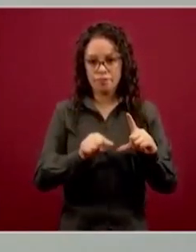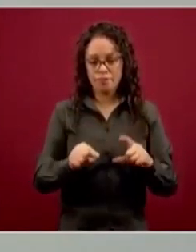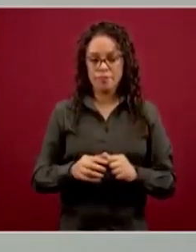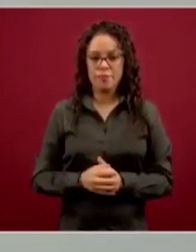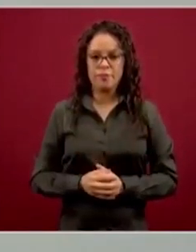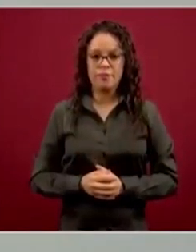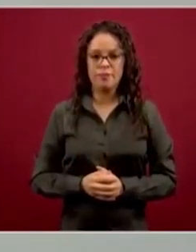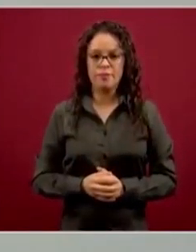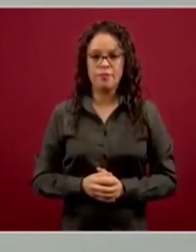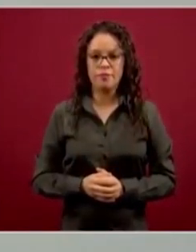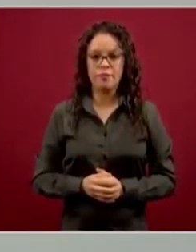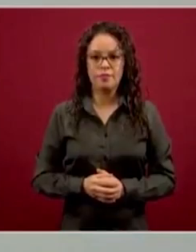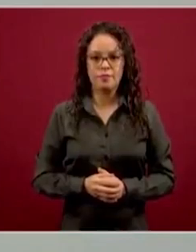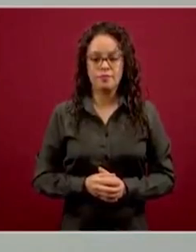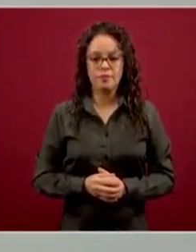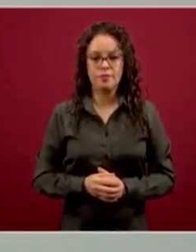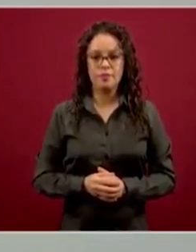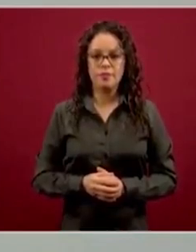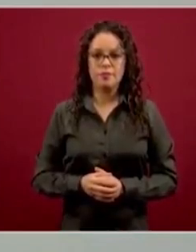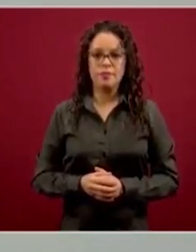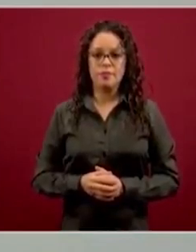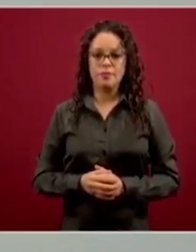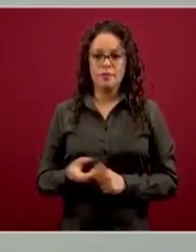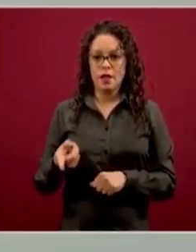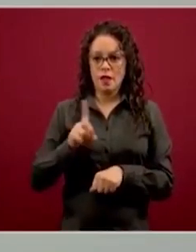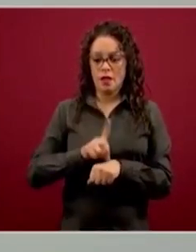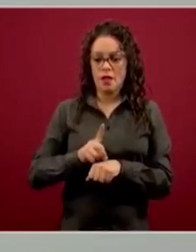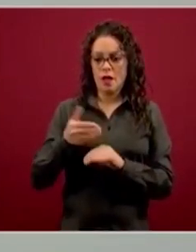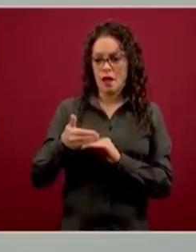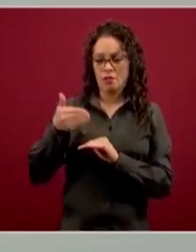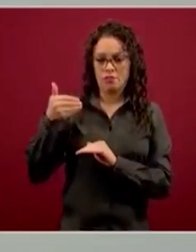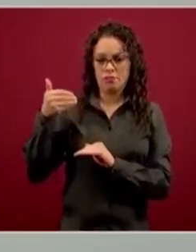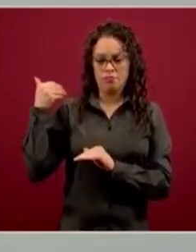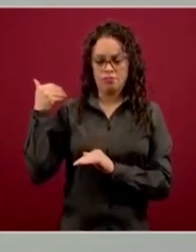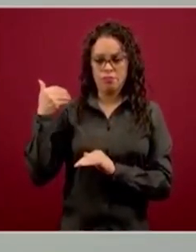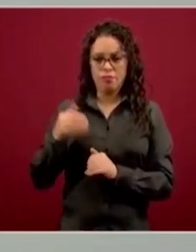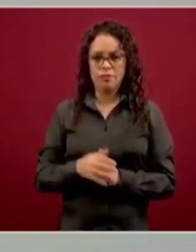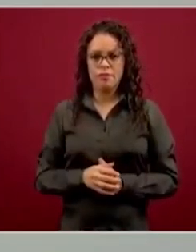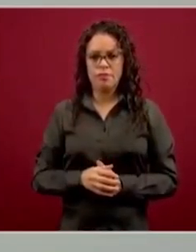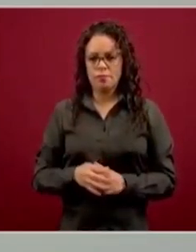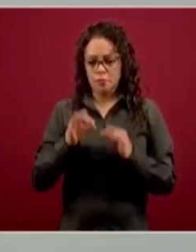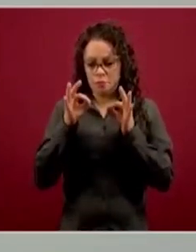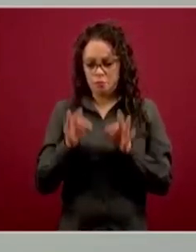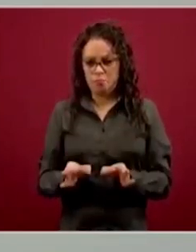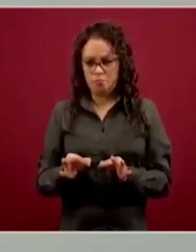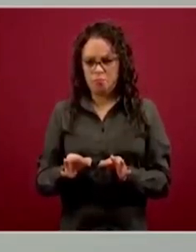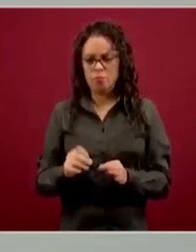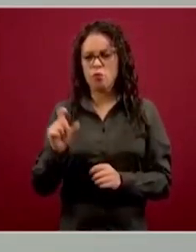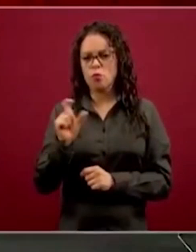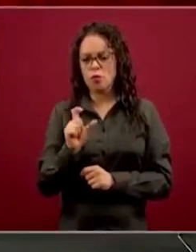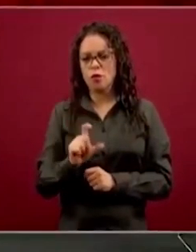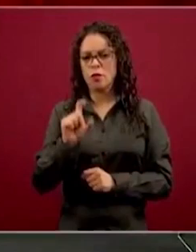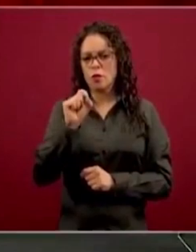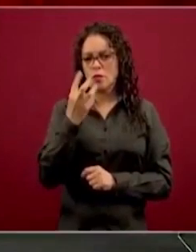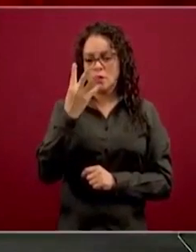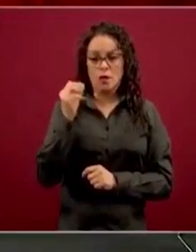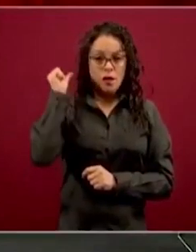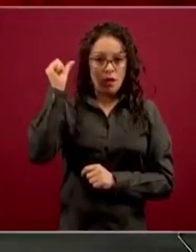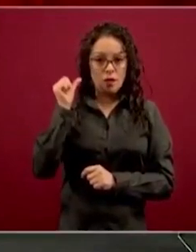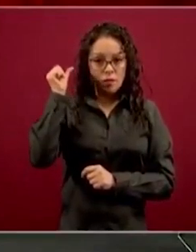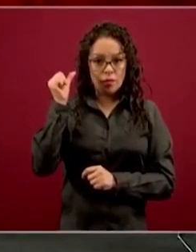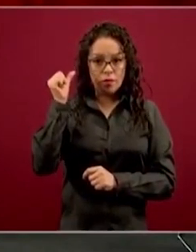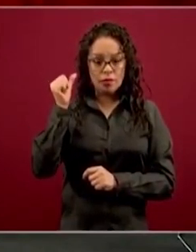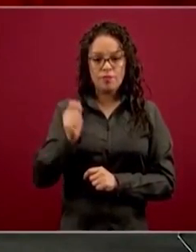Hace unos días, precisamente el 24 de abril, el director general